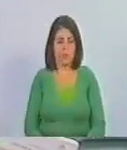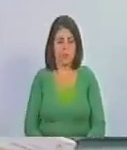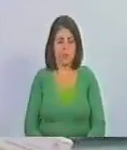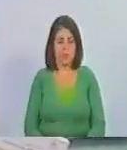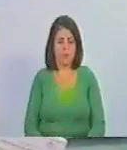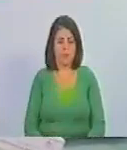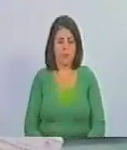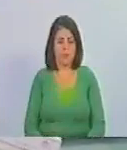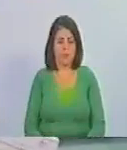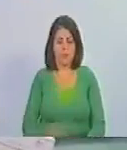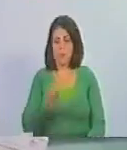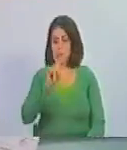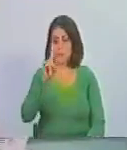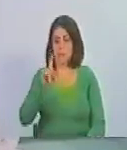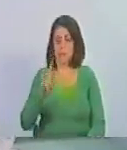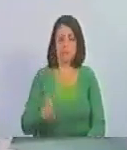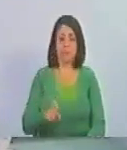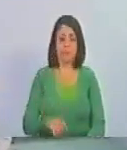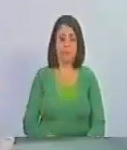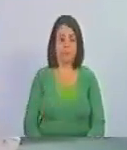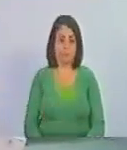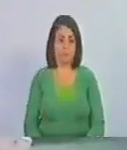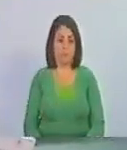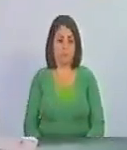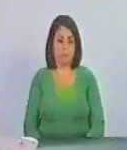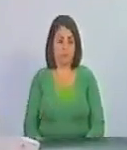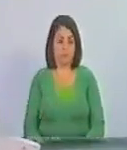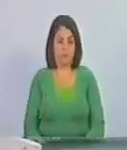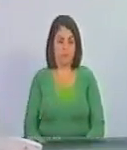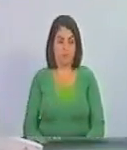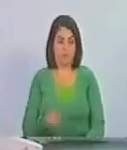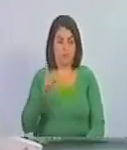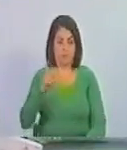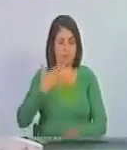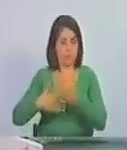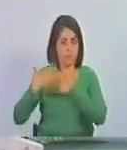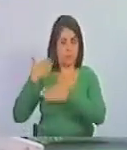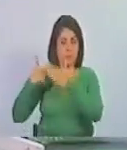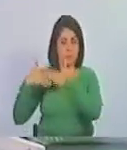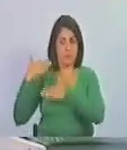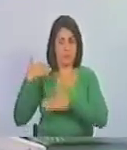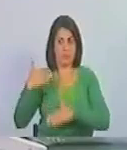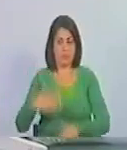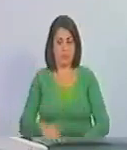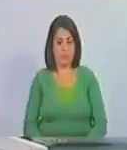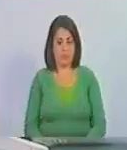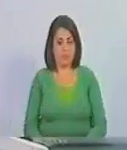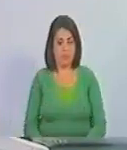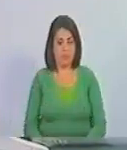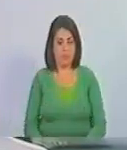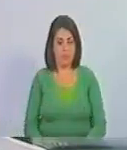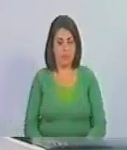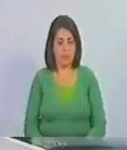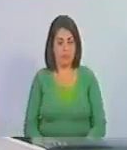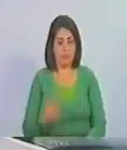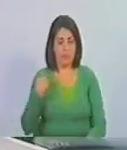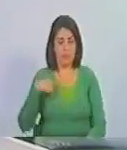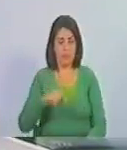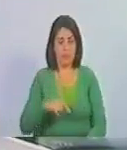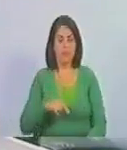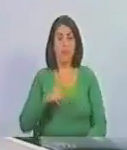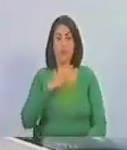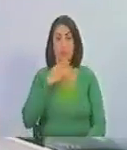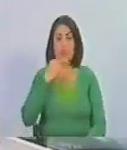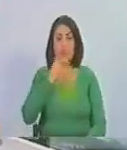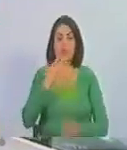me preguntaba, ¿hay habido un retroceso? Tenemos que levantar la